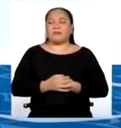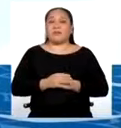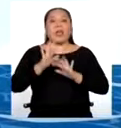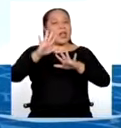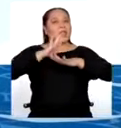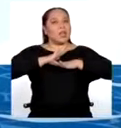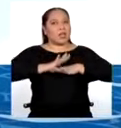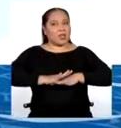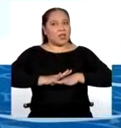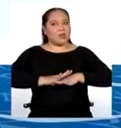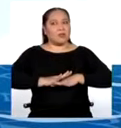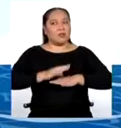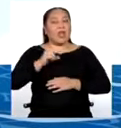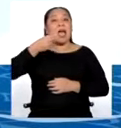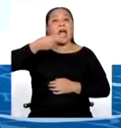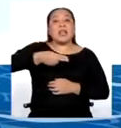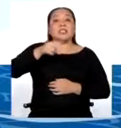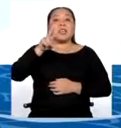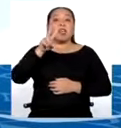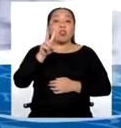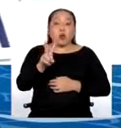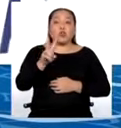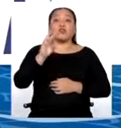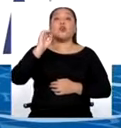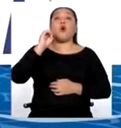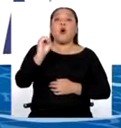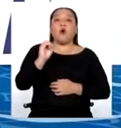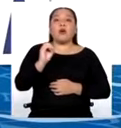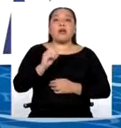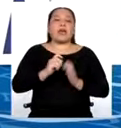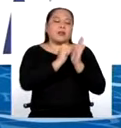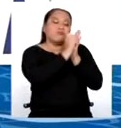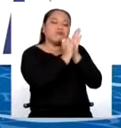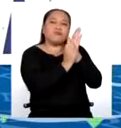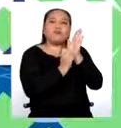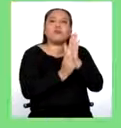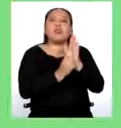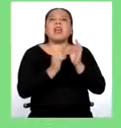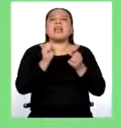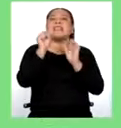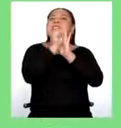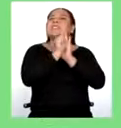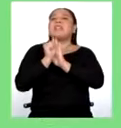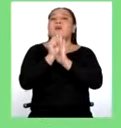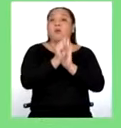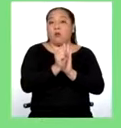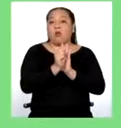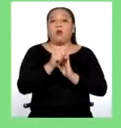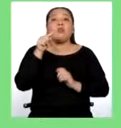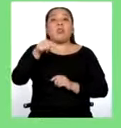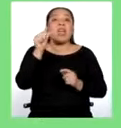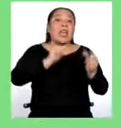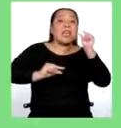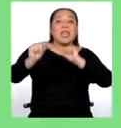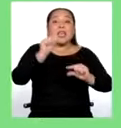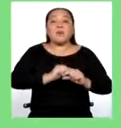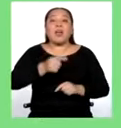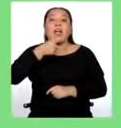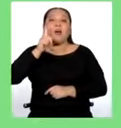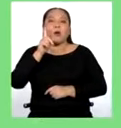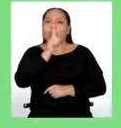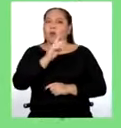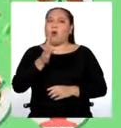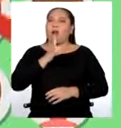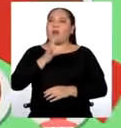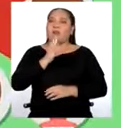Tranquilo, Hugo, que el H2O no es más que el símbolo químico del agua. Pero tranquilo, que aquí no hablaremos de los